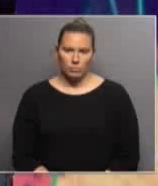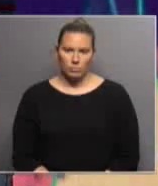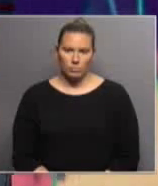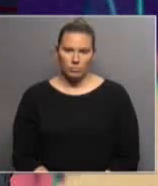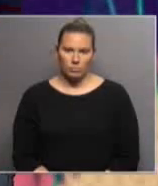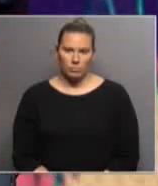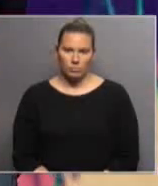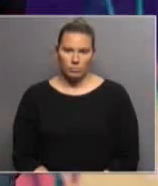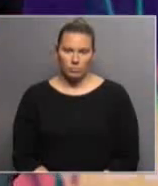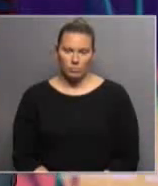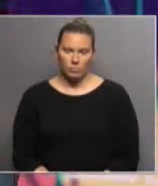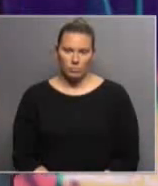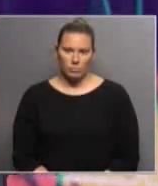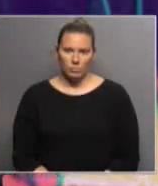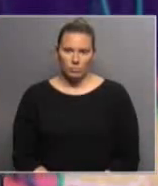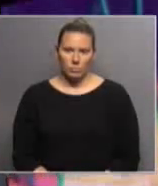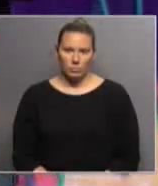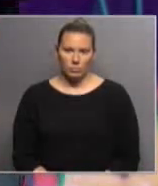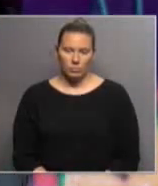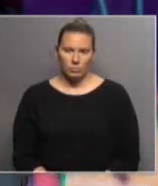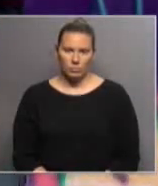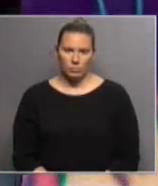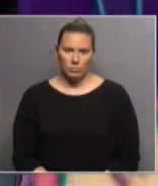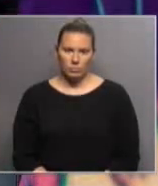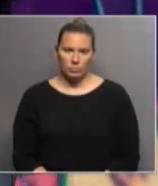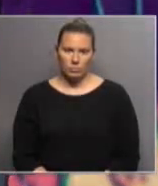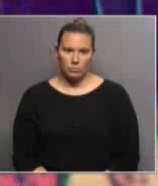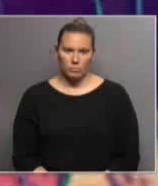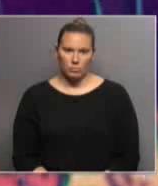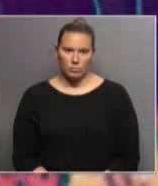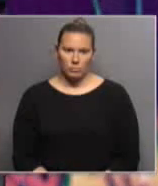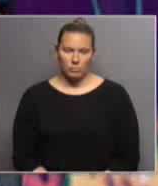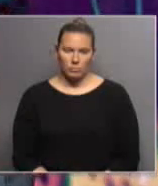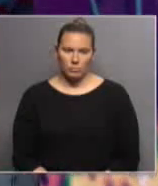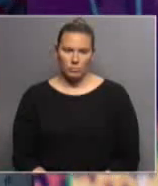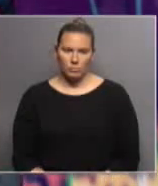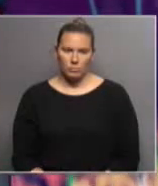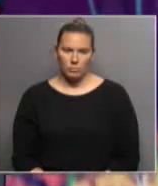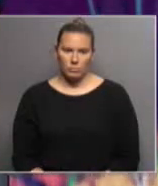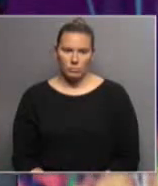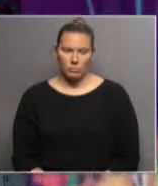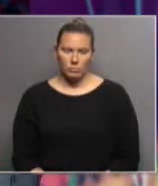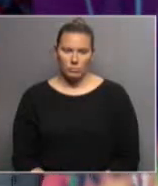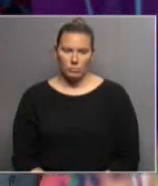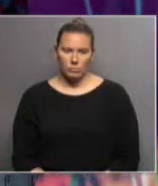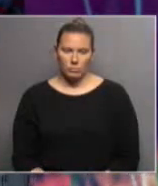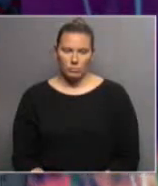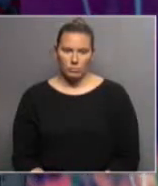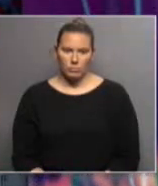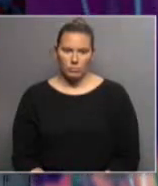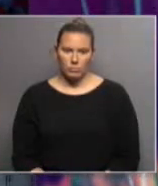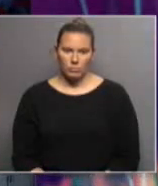comunicarse con los médicos para tener una buena comprensión. El grave problema y el más grande